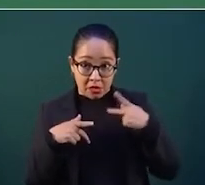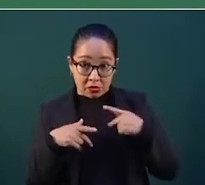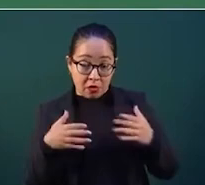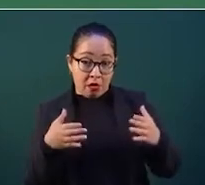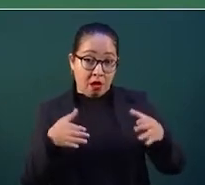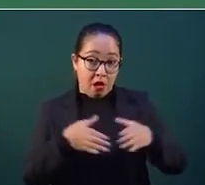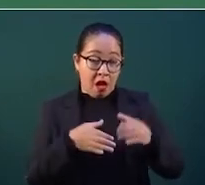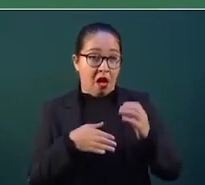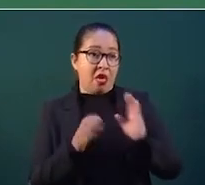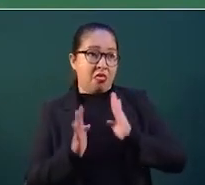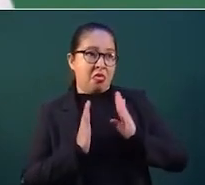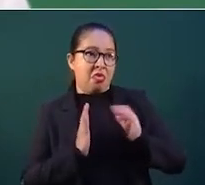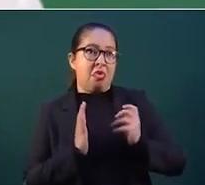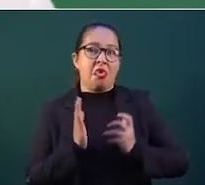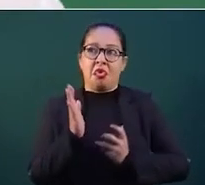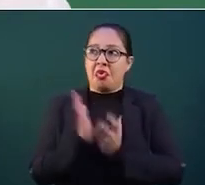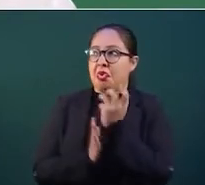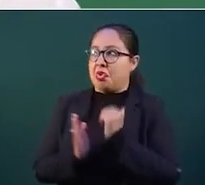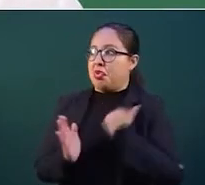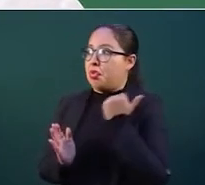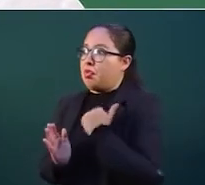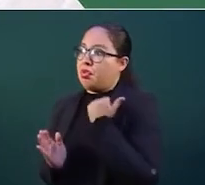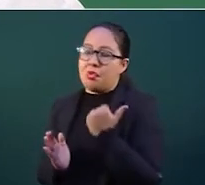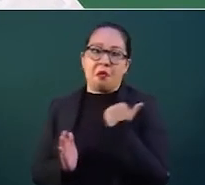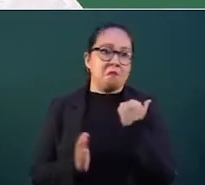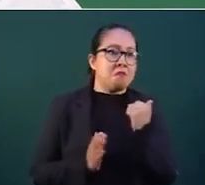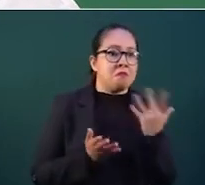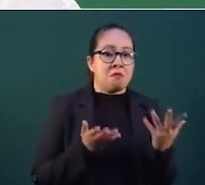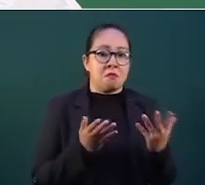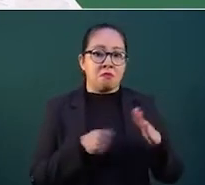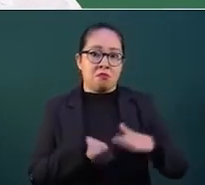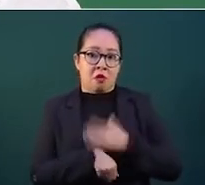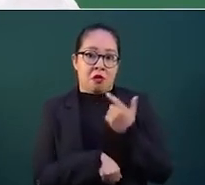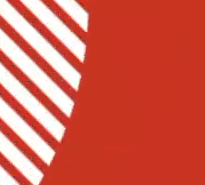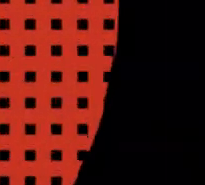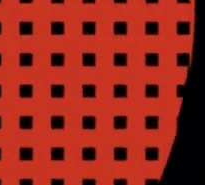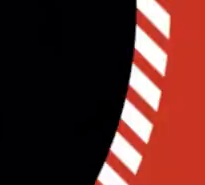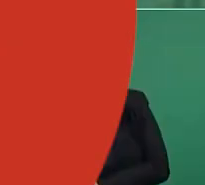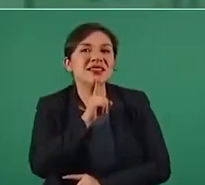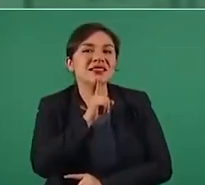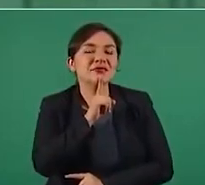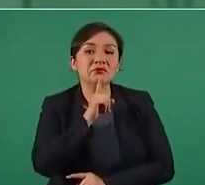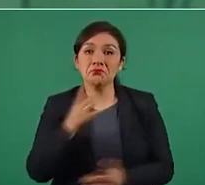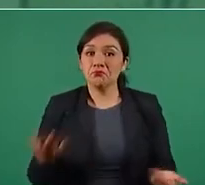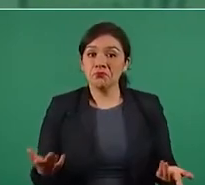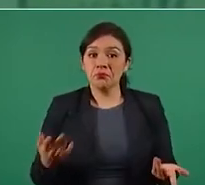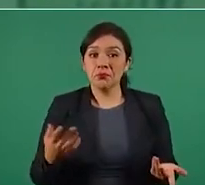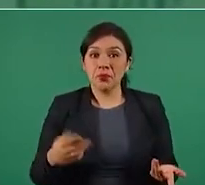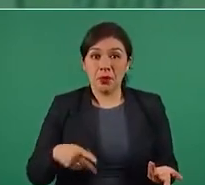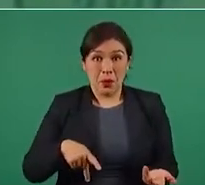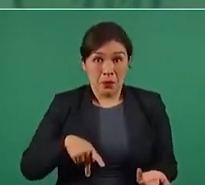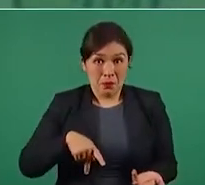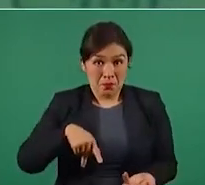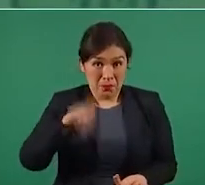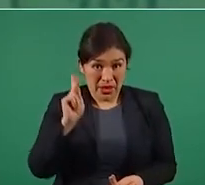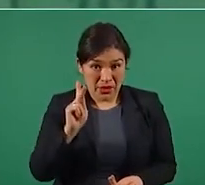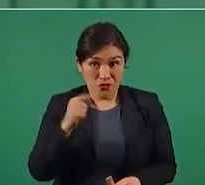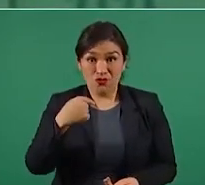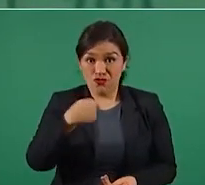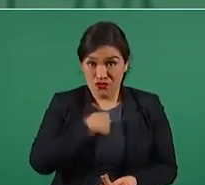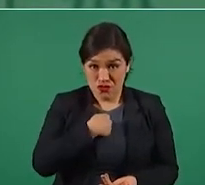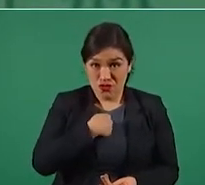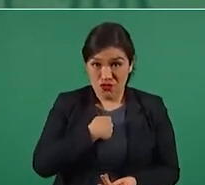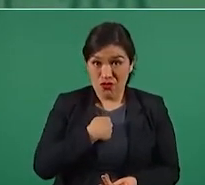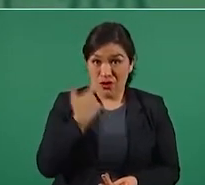fue porque se los ordenaban. No vamos nosotros a darle